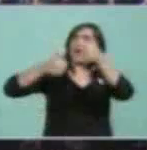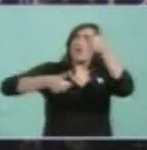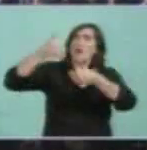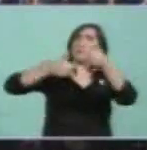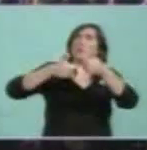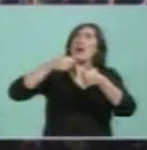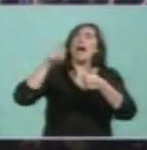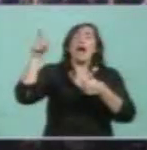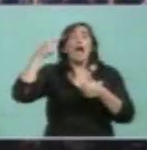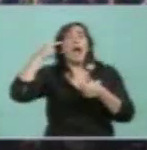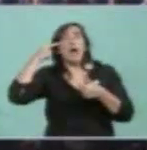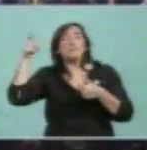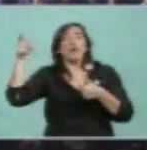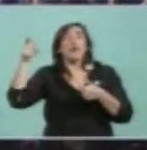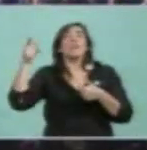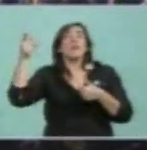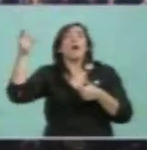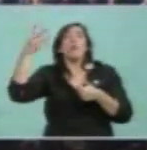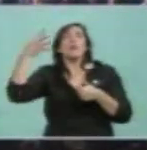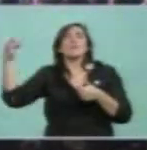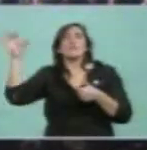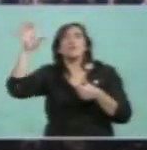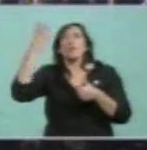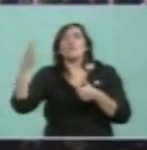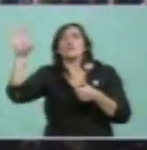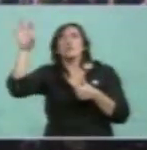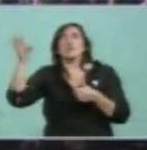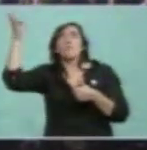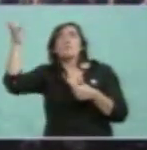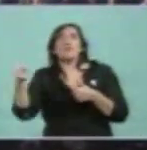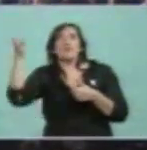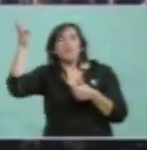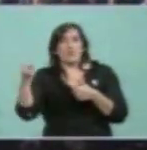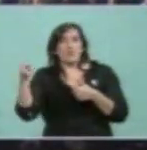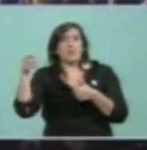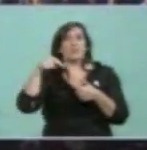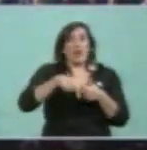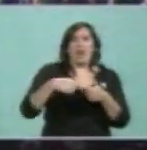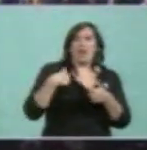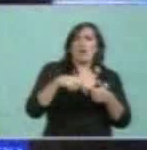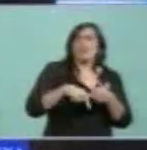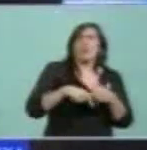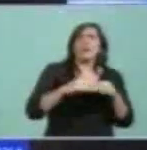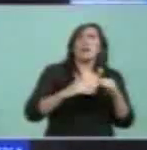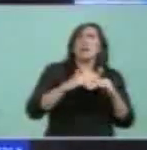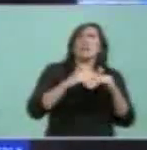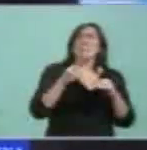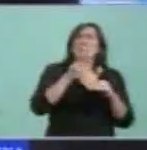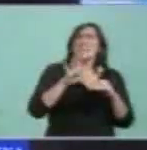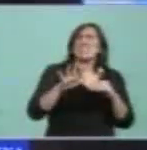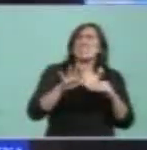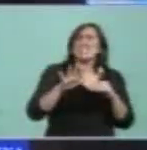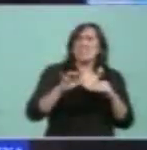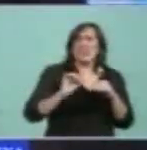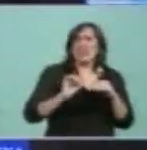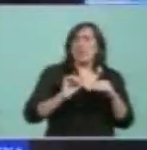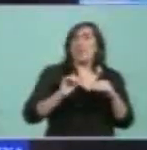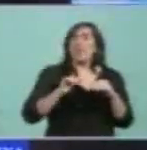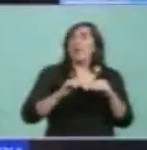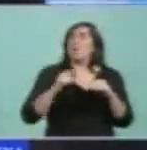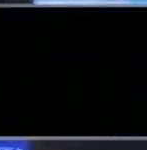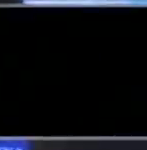un arancel de Japón en el arroz del 450% y nosotros tenemos un máximo de 35 que tampoco